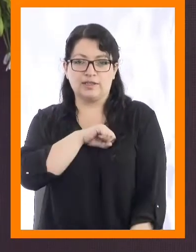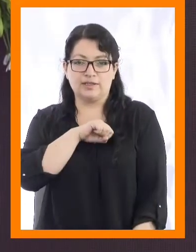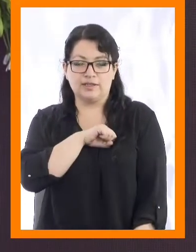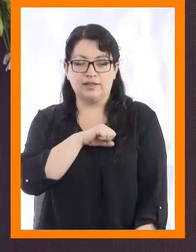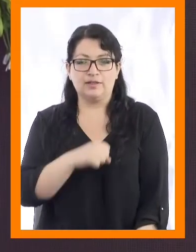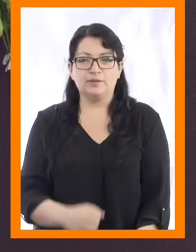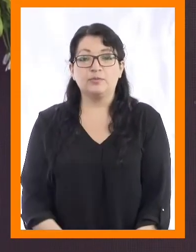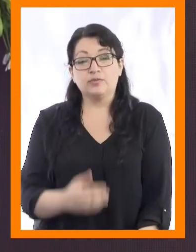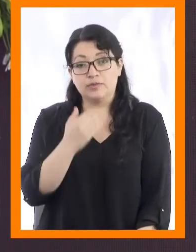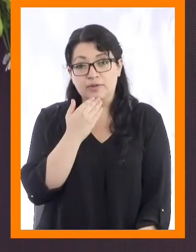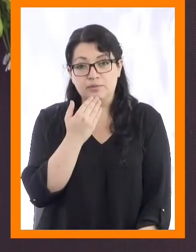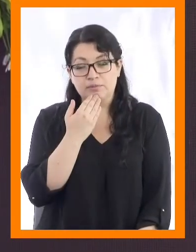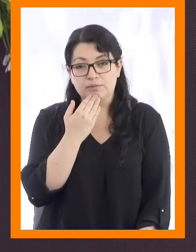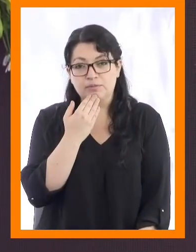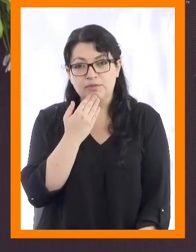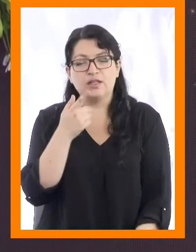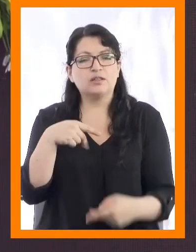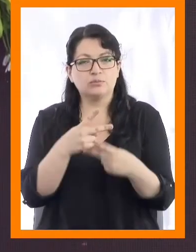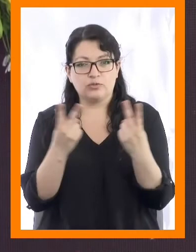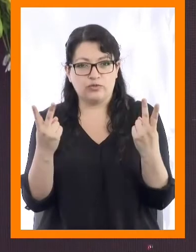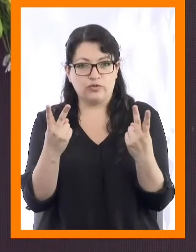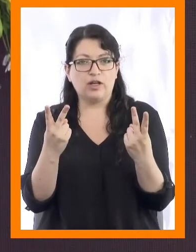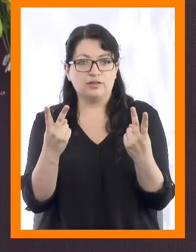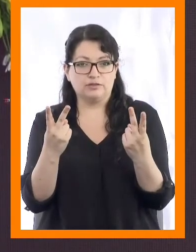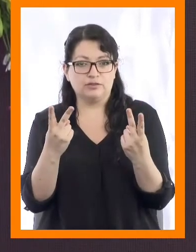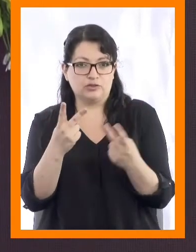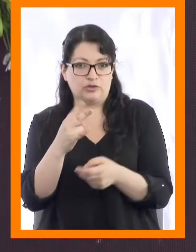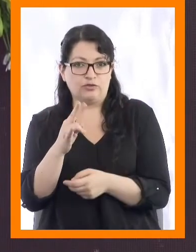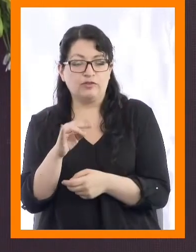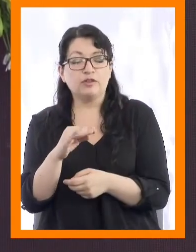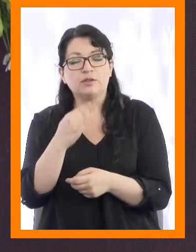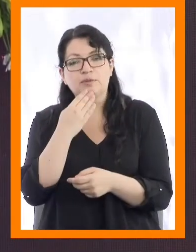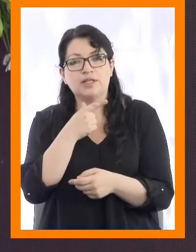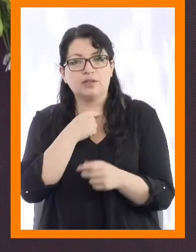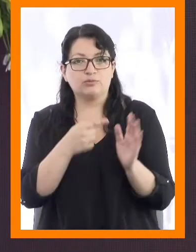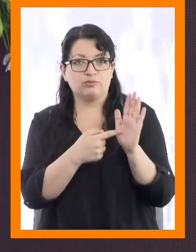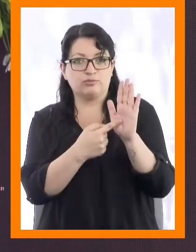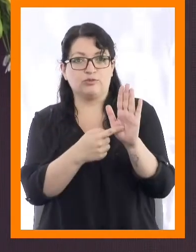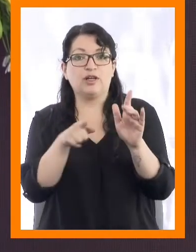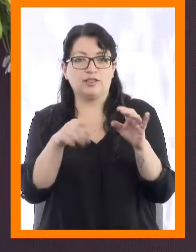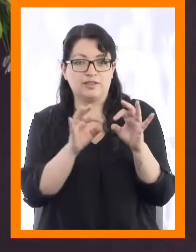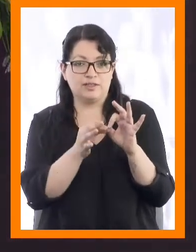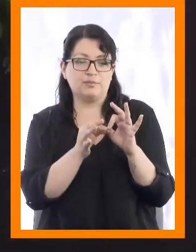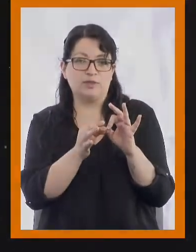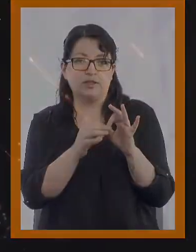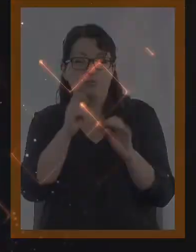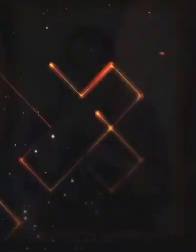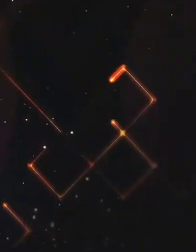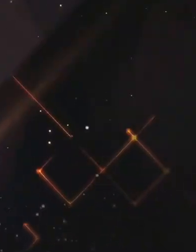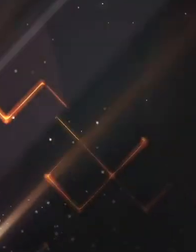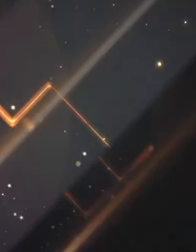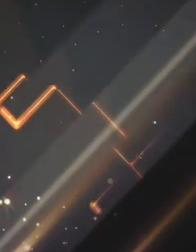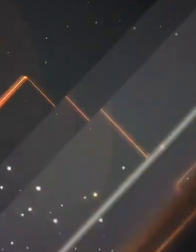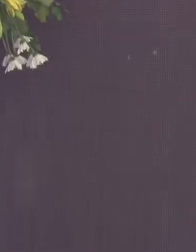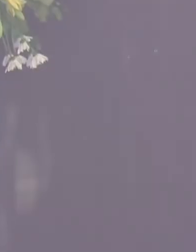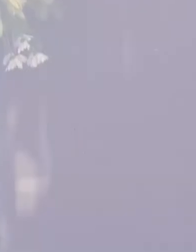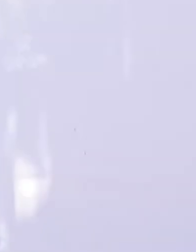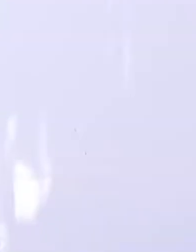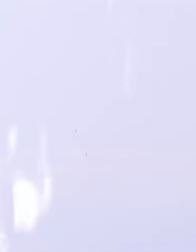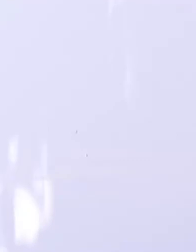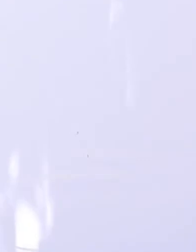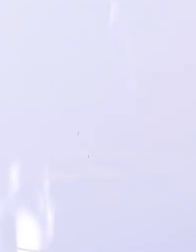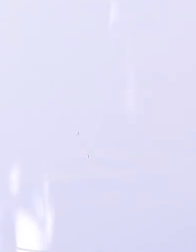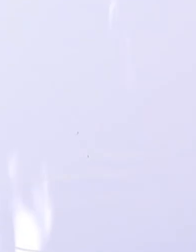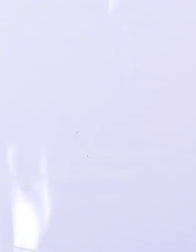También tenemos una transmisión vía streaming y queremos destacar a la señorita Leslie Albornoz, intérprete de